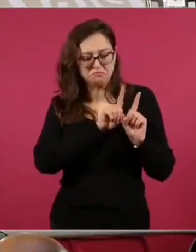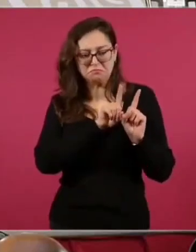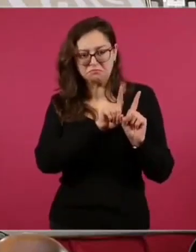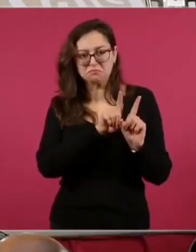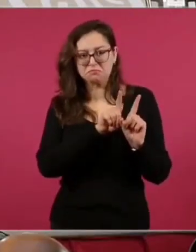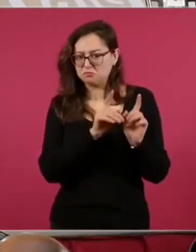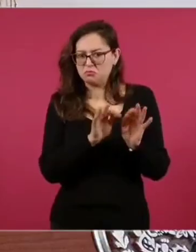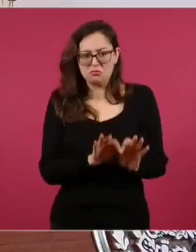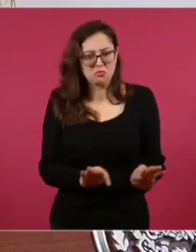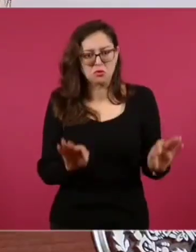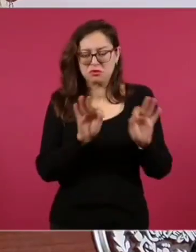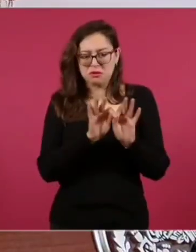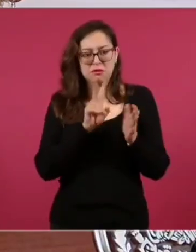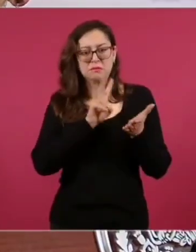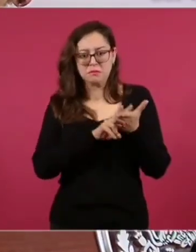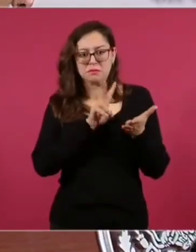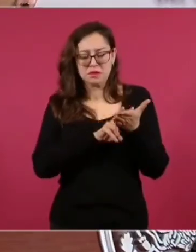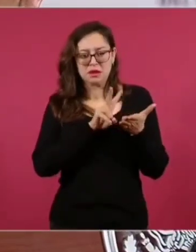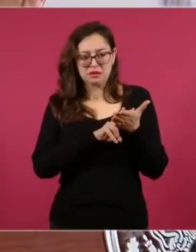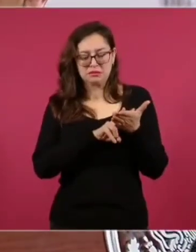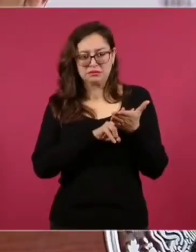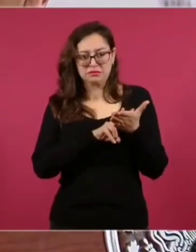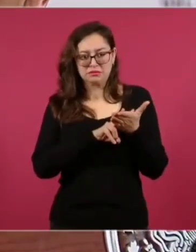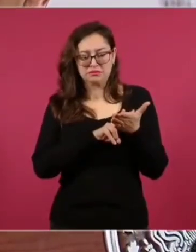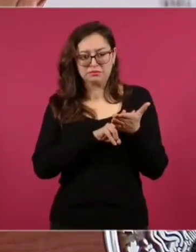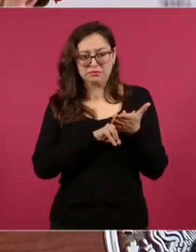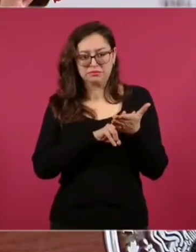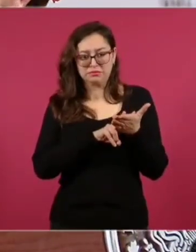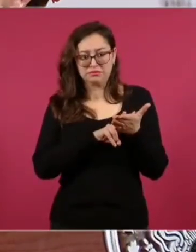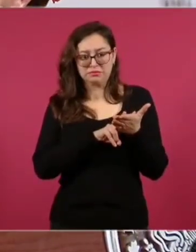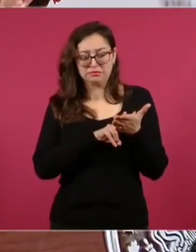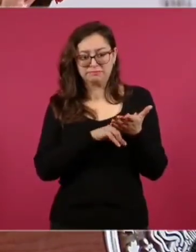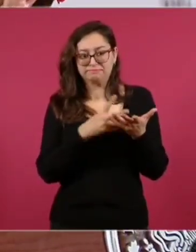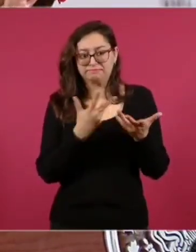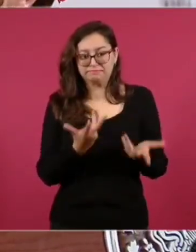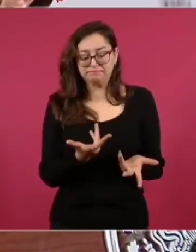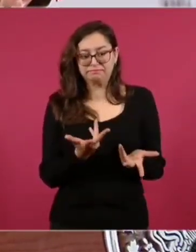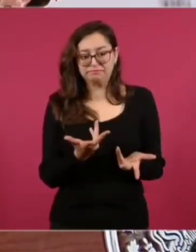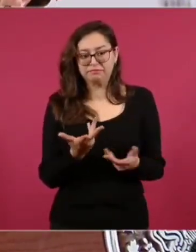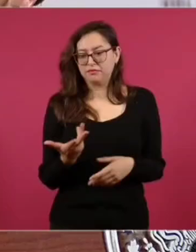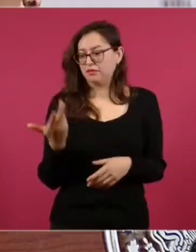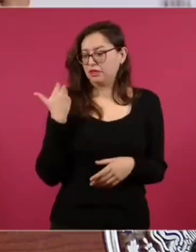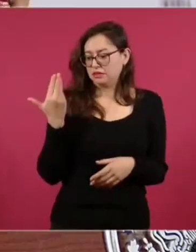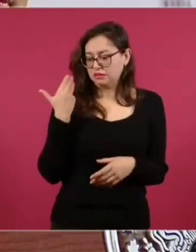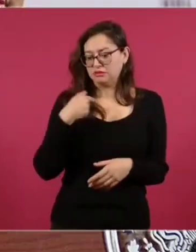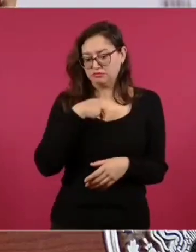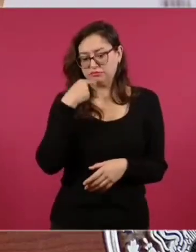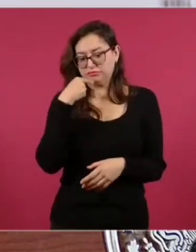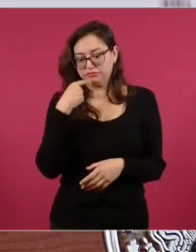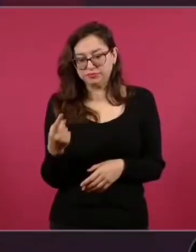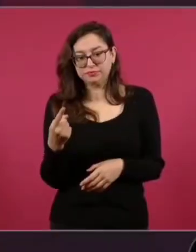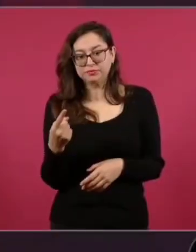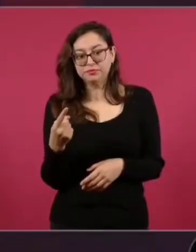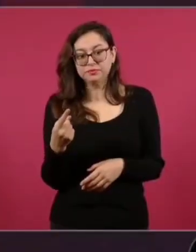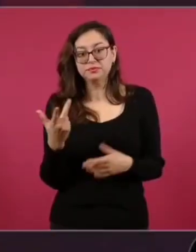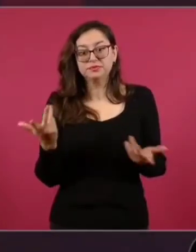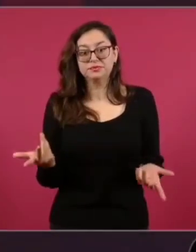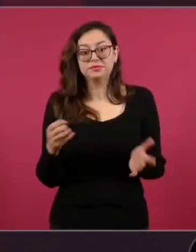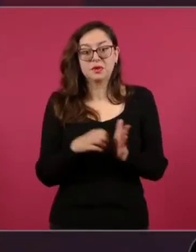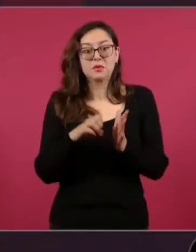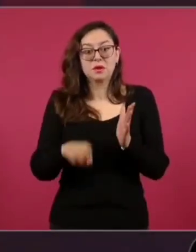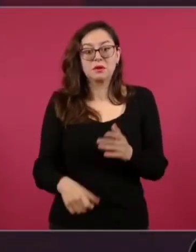Fue importantísimo, porque yo comenté hace unos días de cómo uno de mis hijos